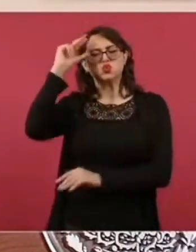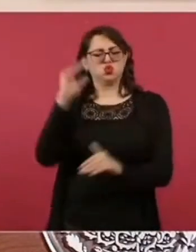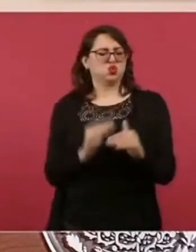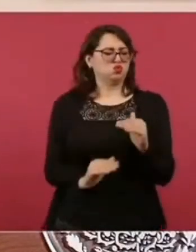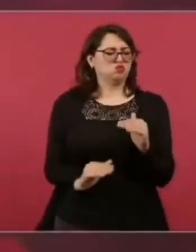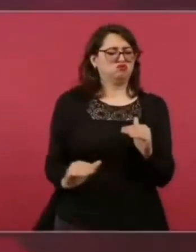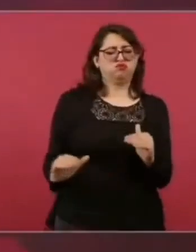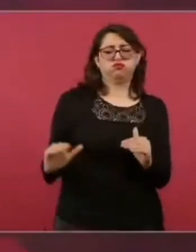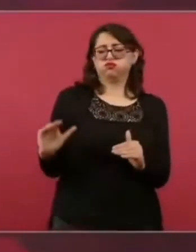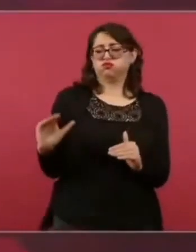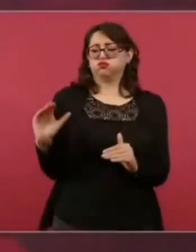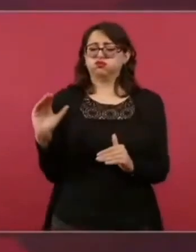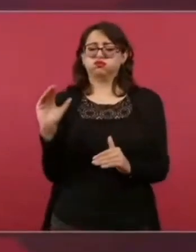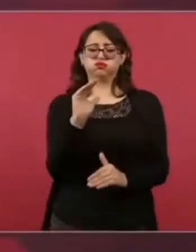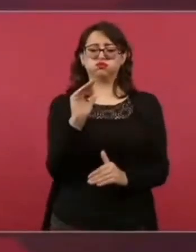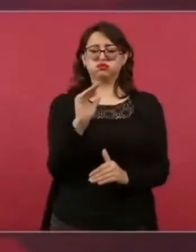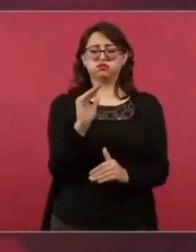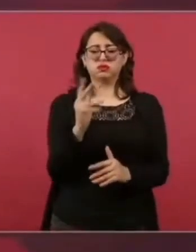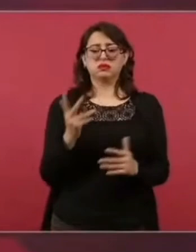pueblo